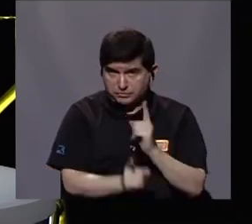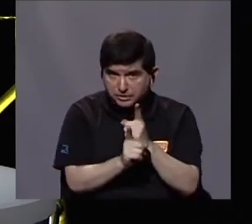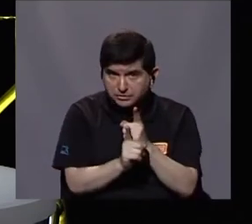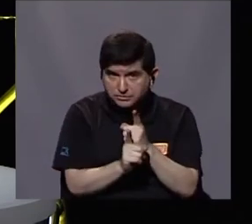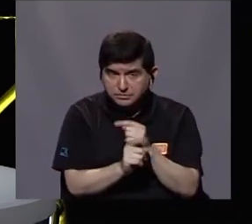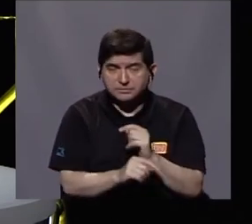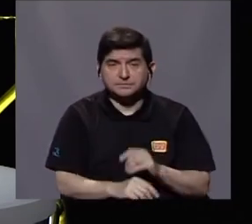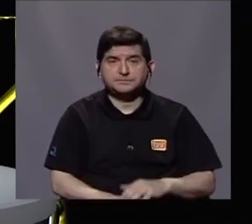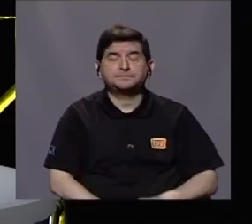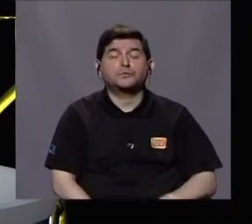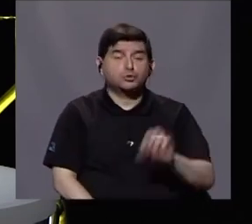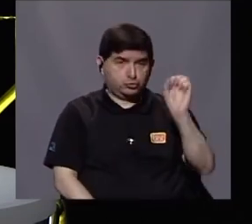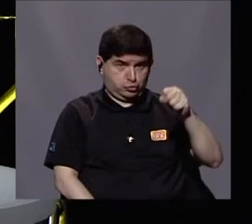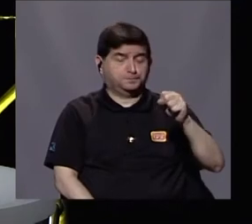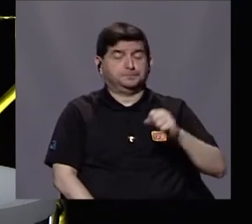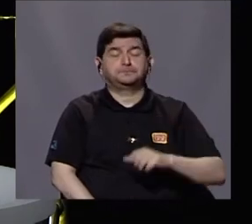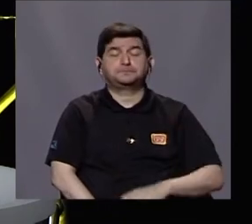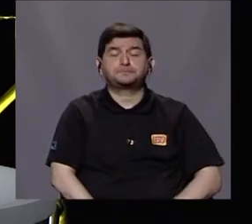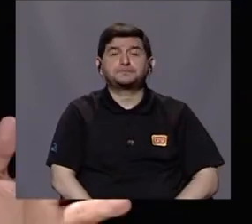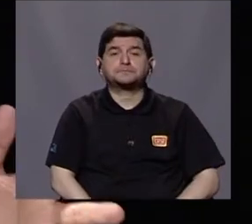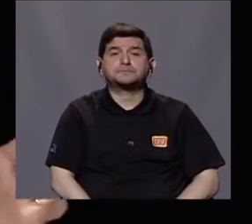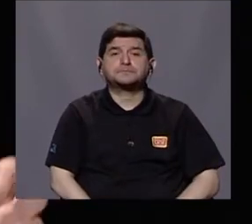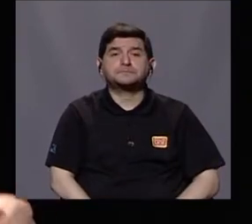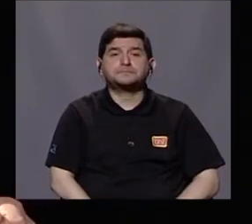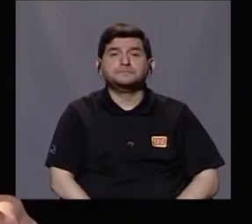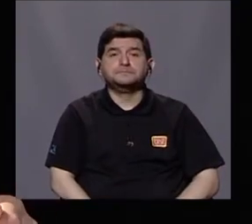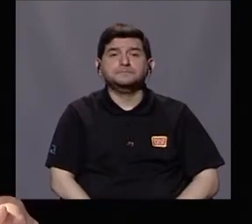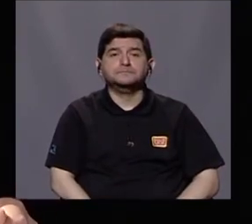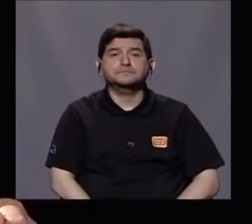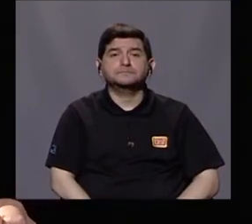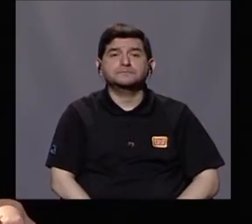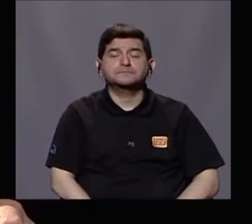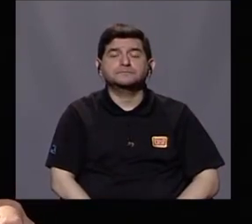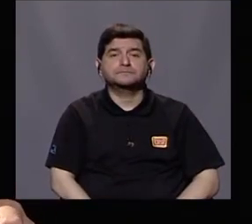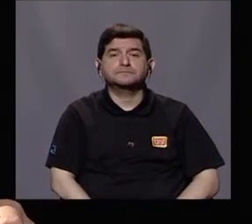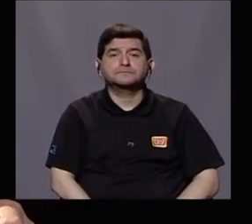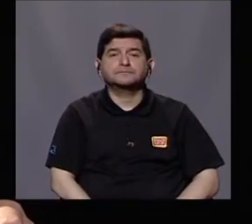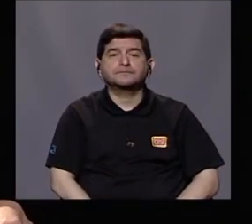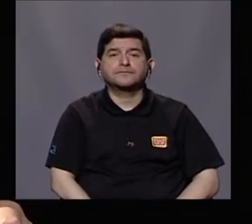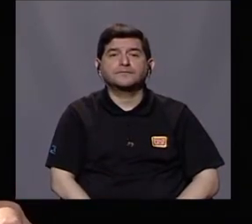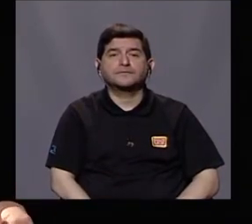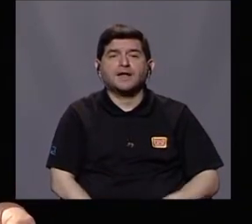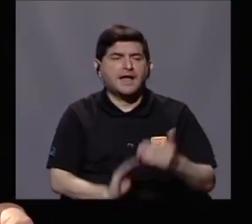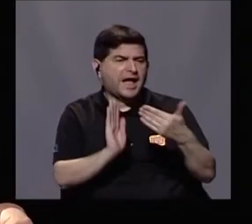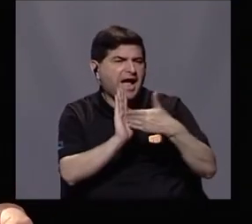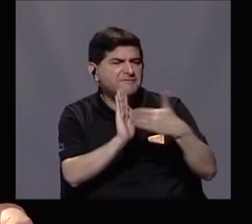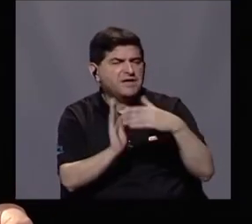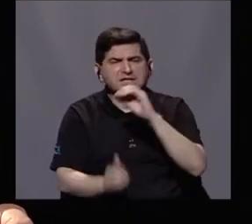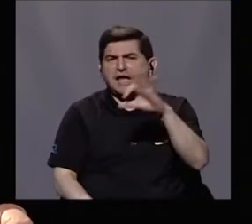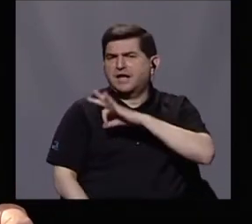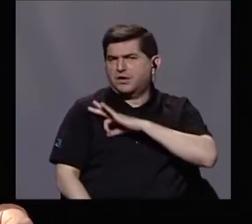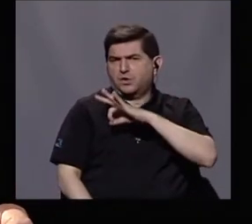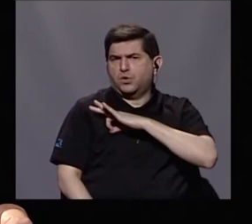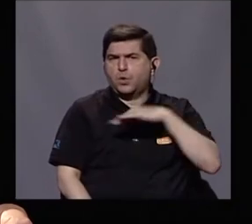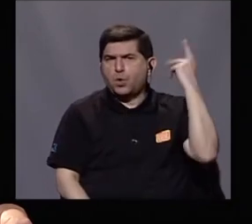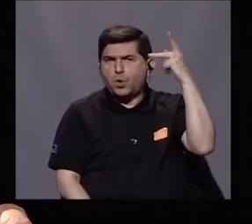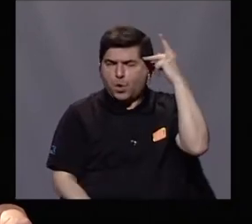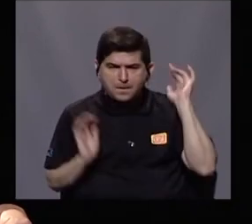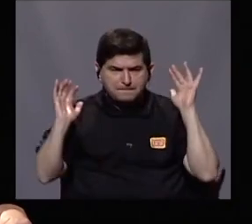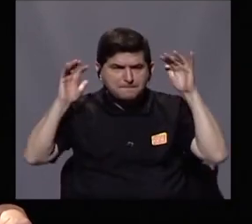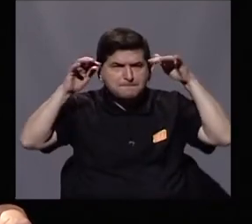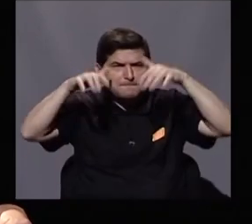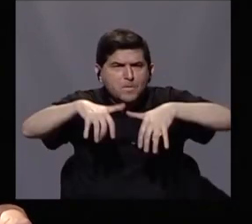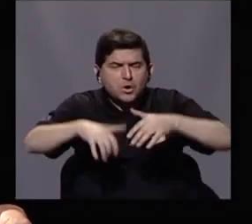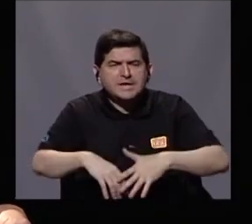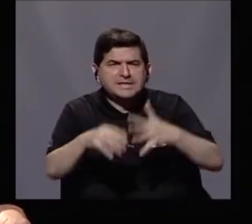Claro, claro. ¿Qué tanto afecta o beneficia un poco la política migratoria